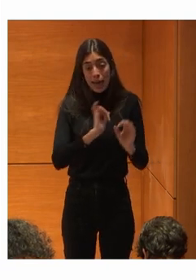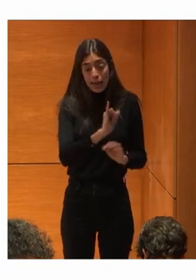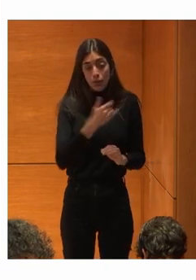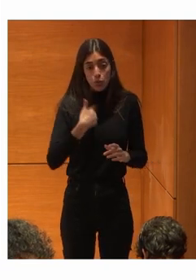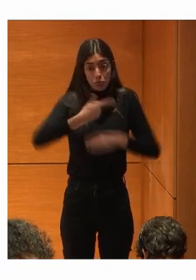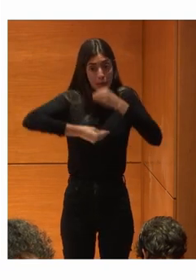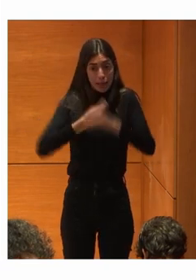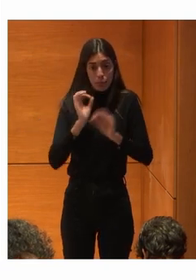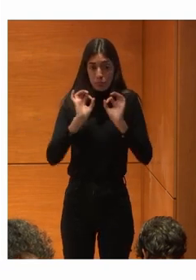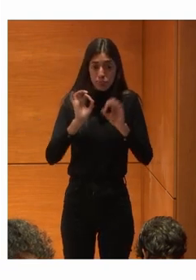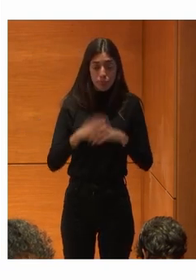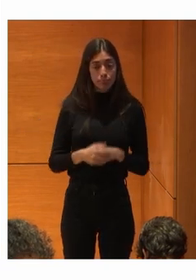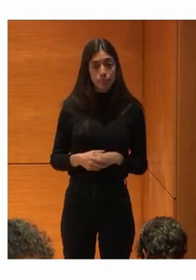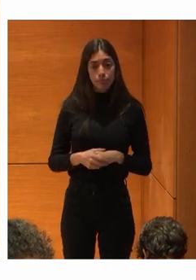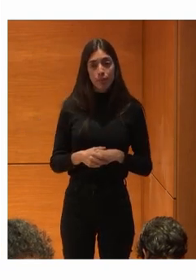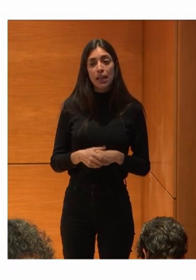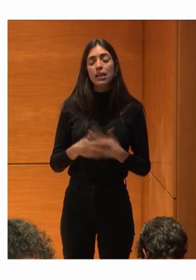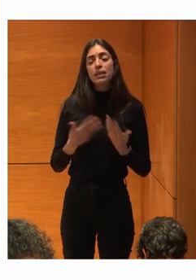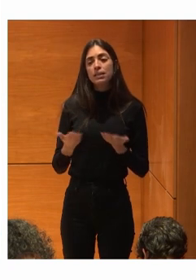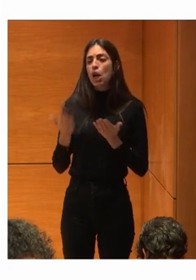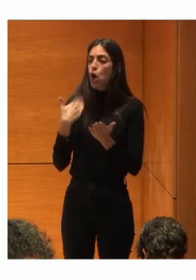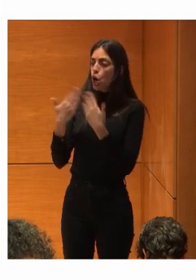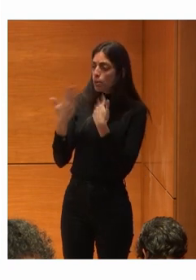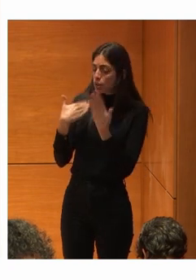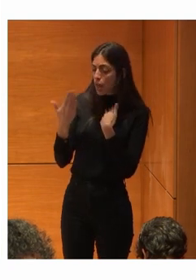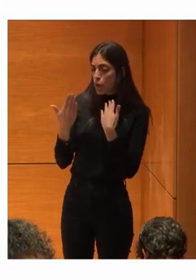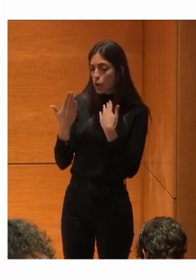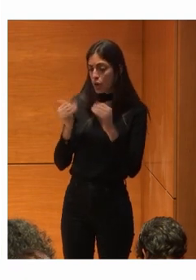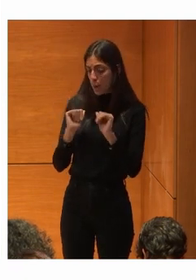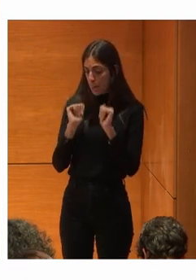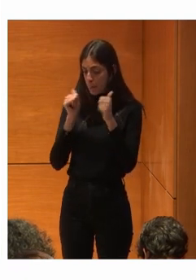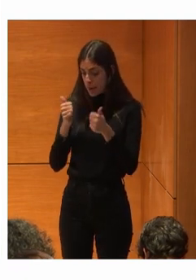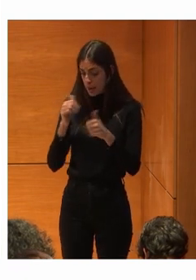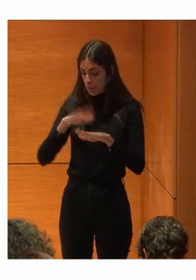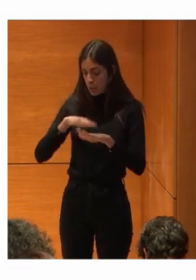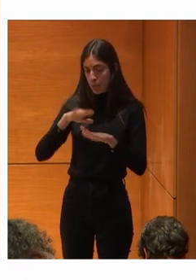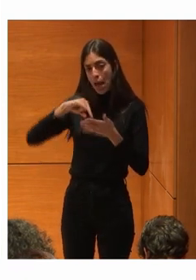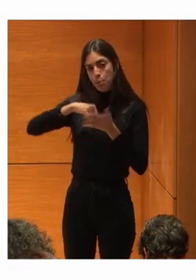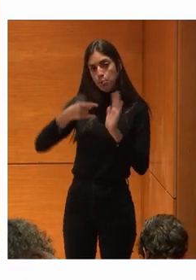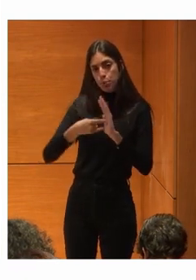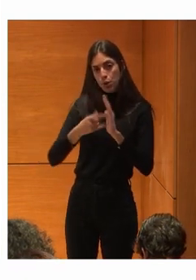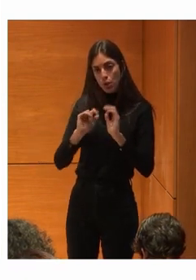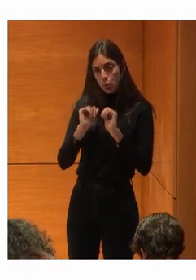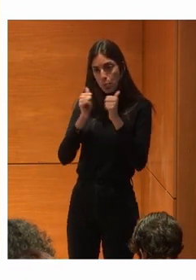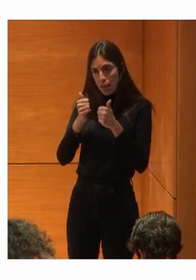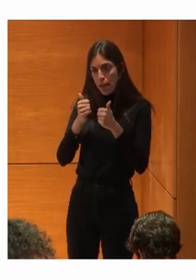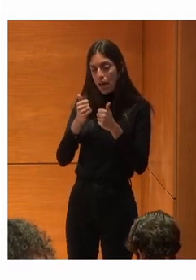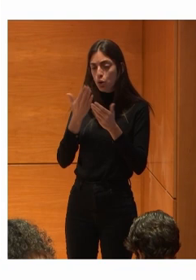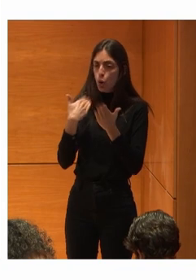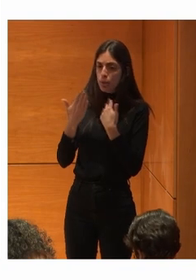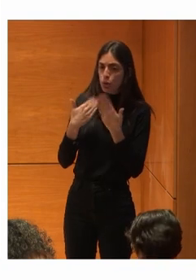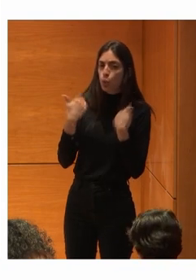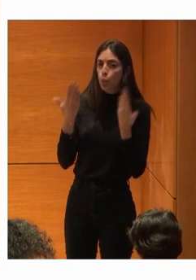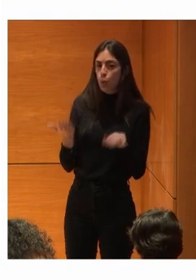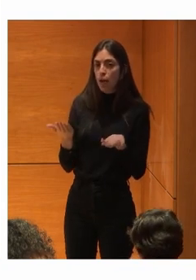que hemos hecho Y en La conversación Que tuvisteis Al inicio De este proyecto Cuando os reunisteis